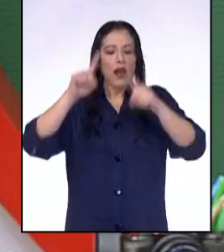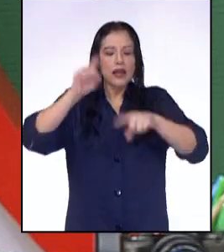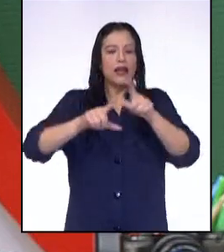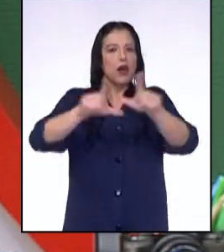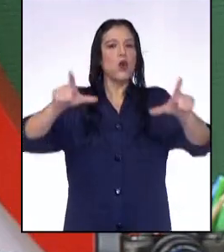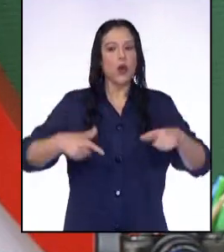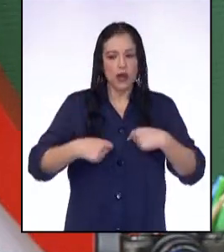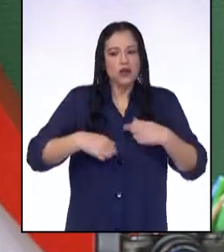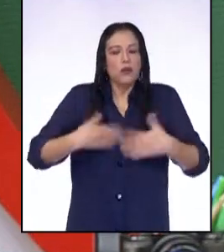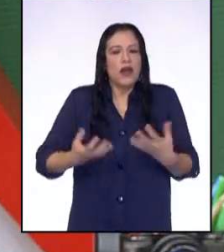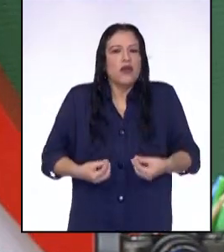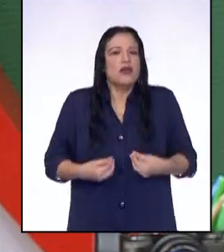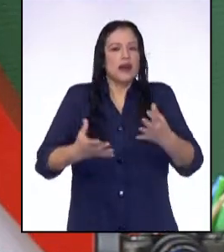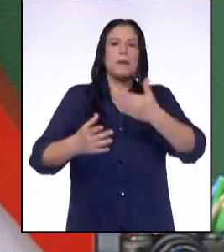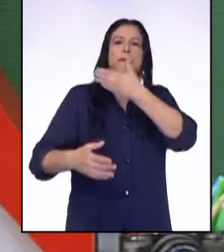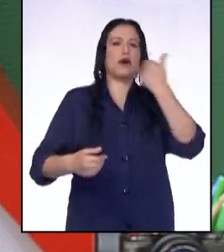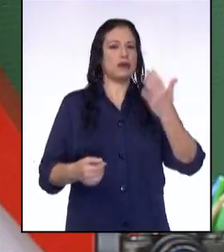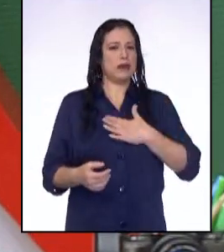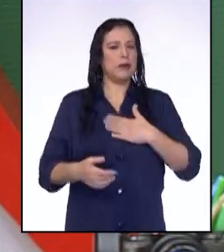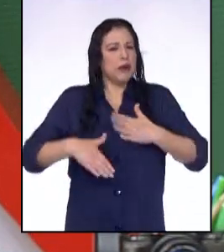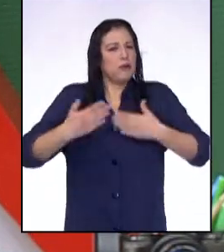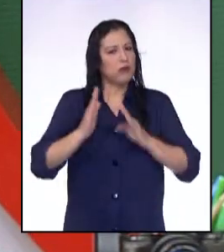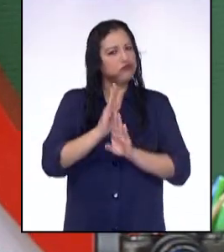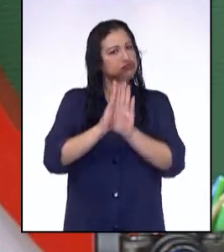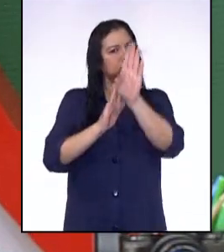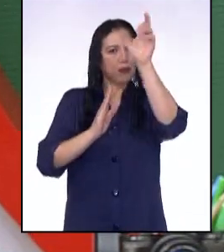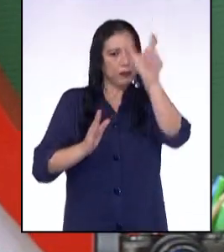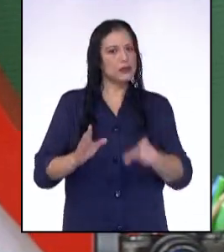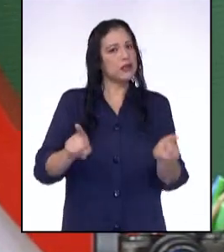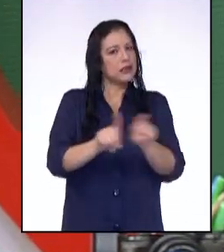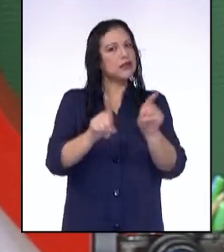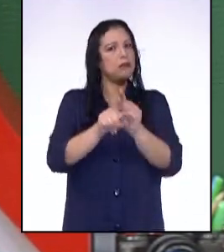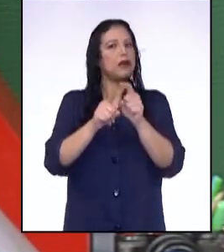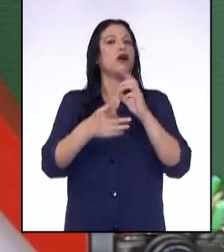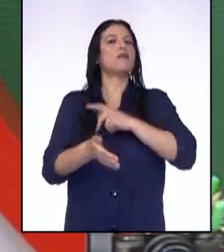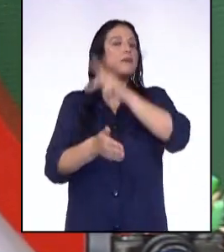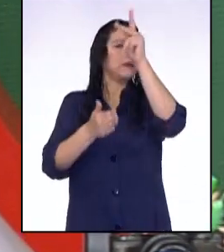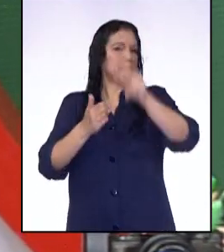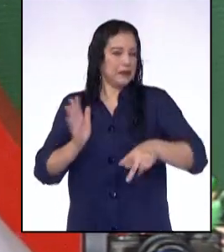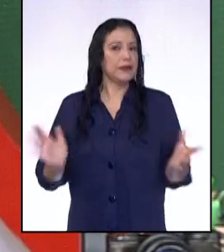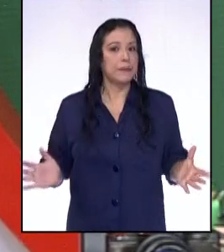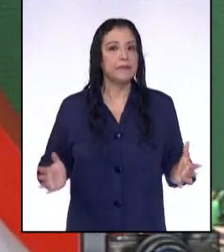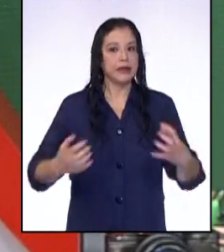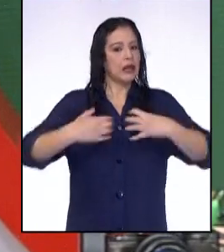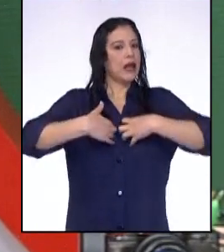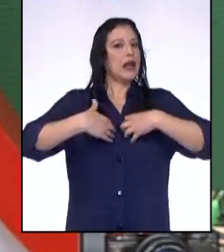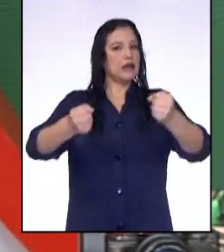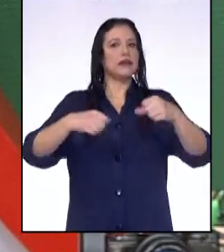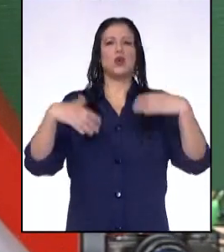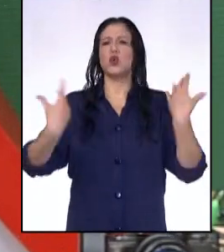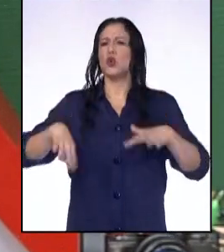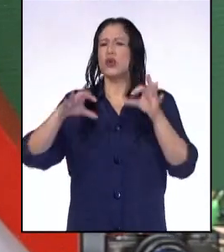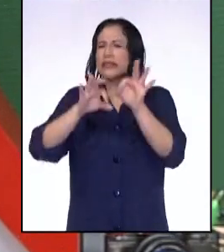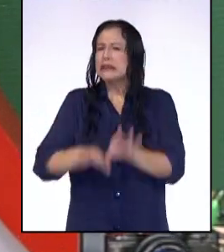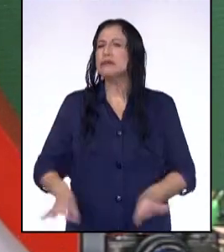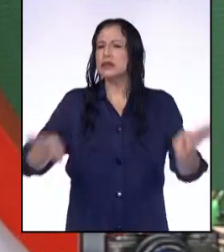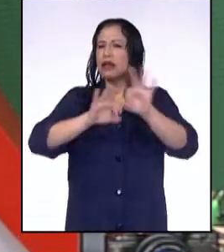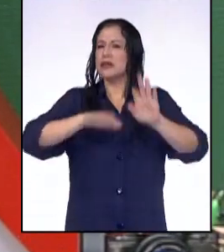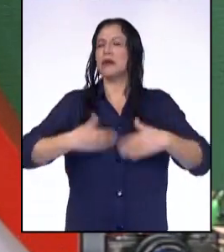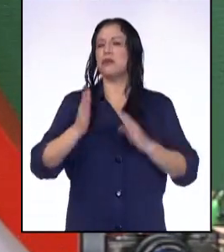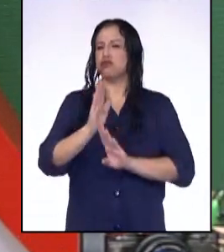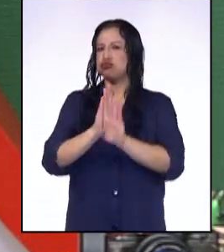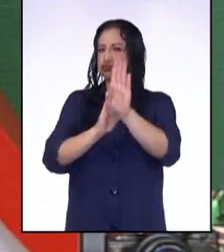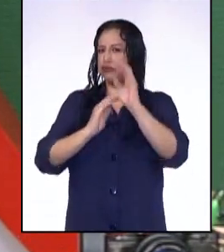oportunidad de dar lo mejor de mí para poder crecer como persona y como profesional. La salud es vital para poder crecer